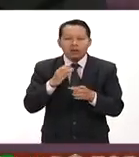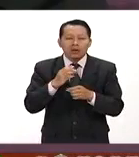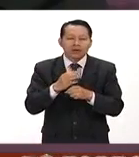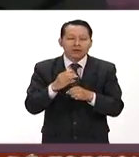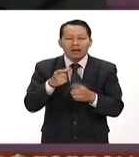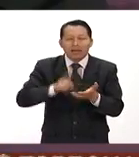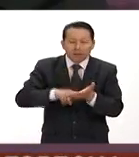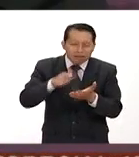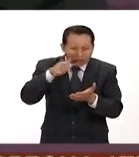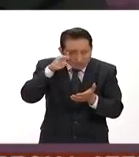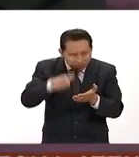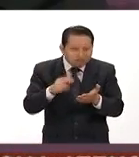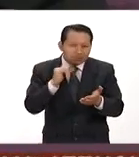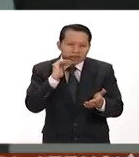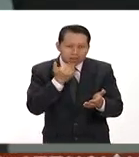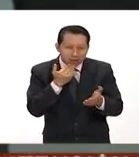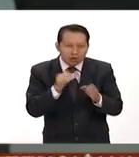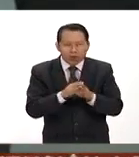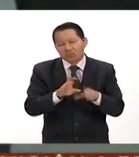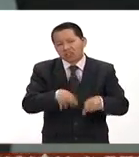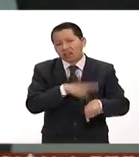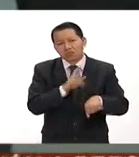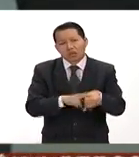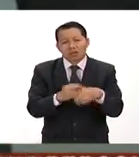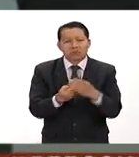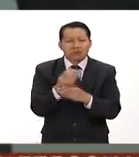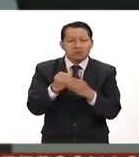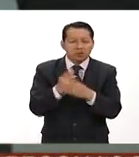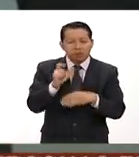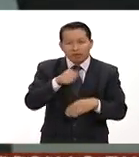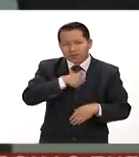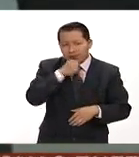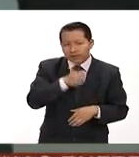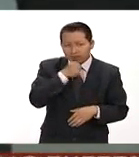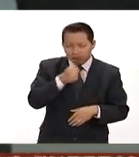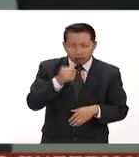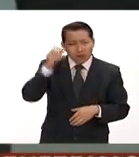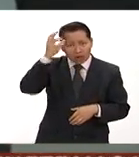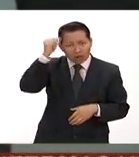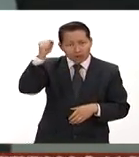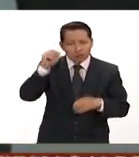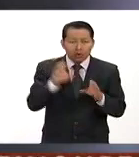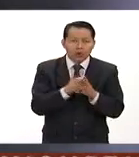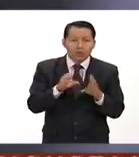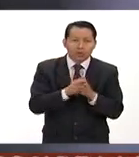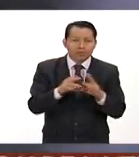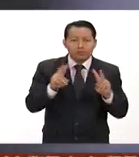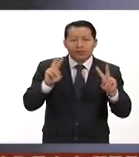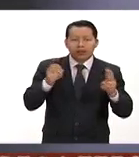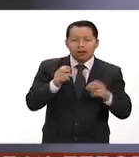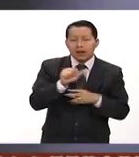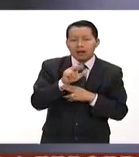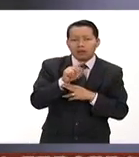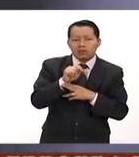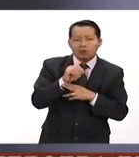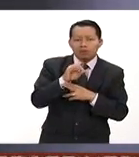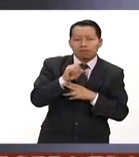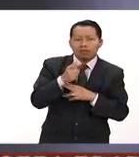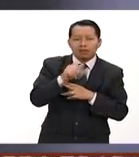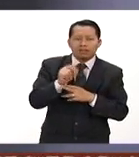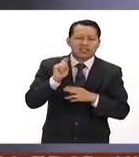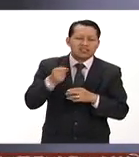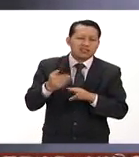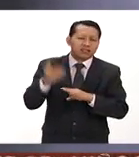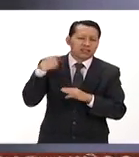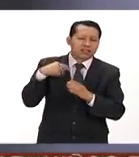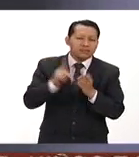que van surgiendo de manera natural durante la vejez el concepto de autofagia surgió en la década